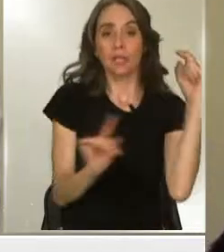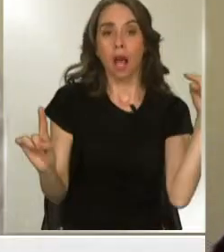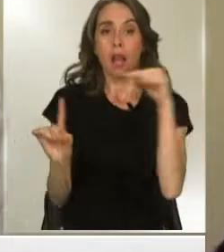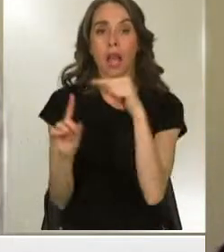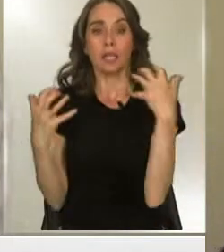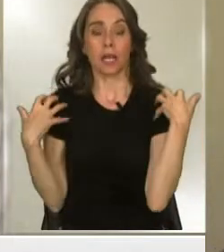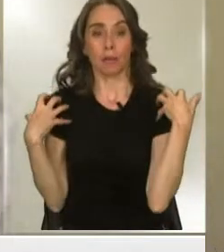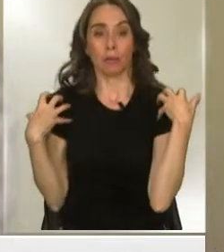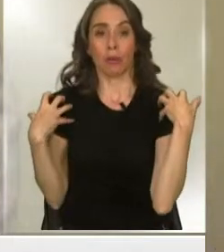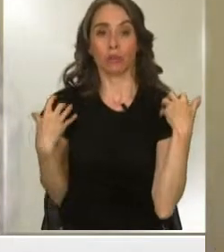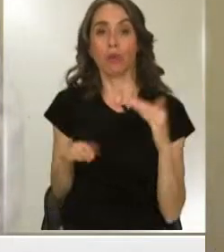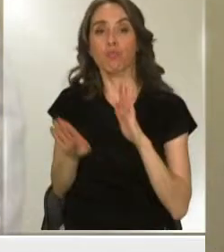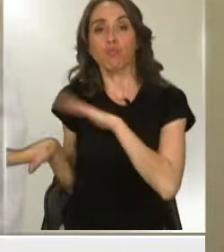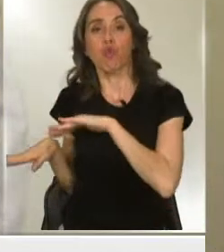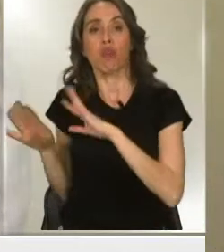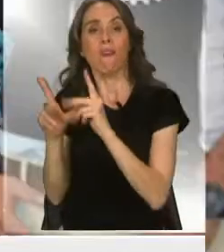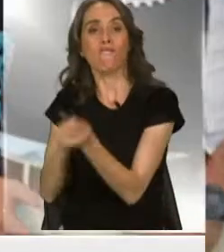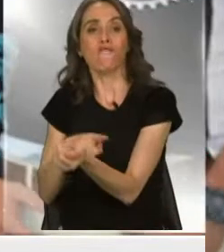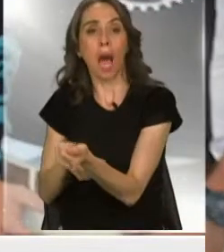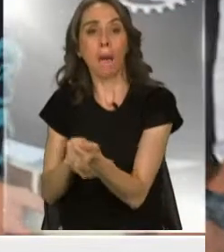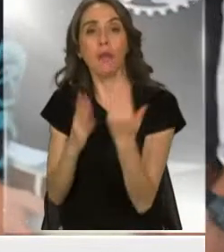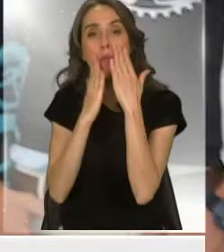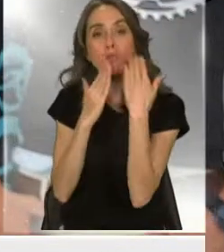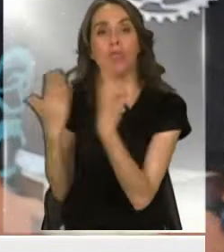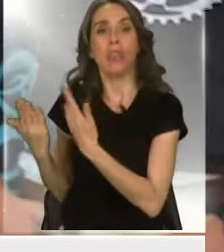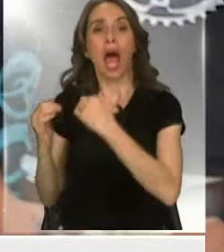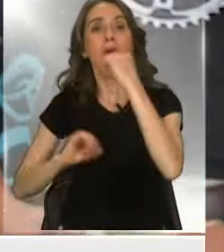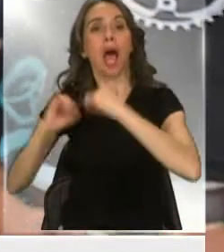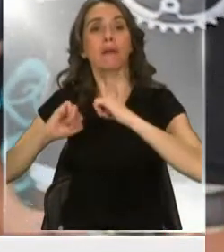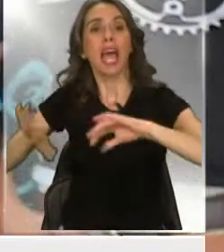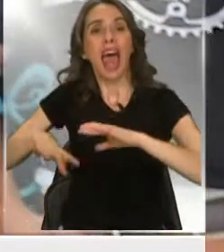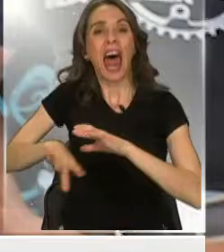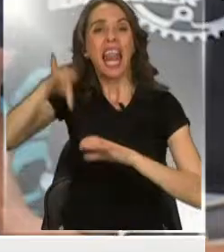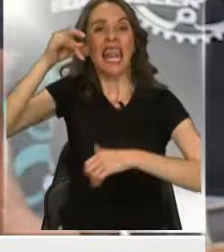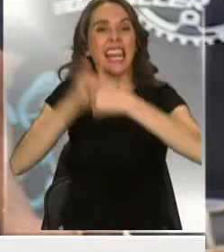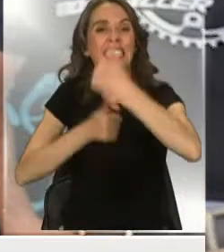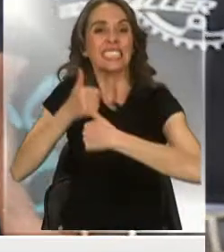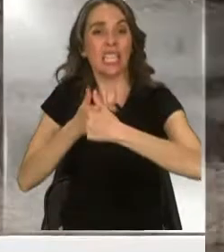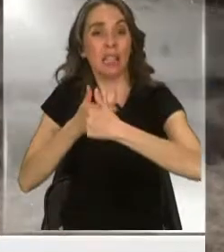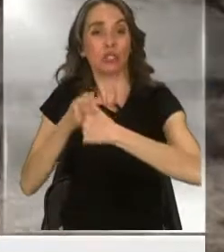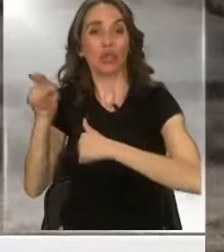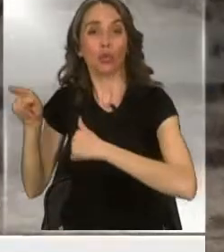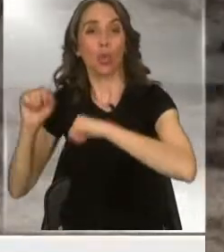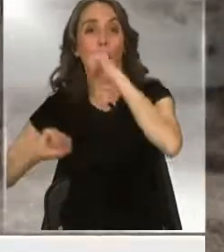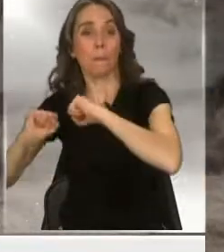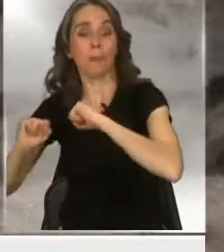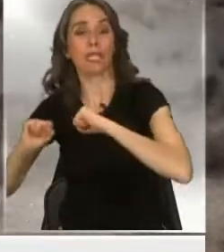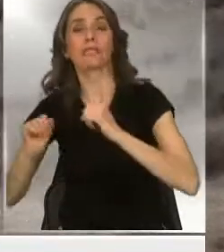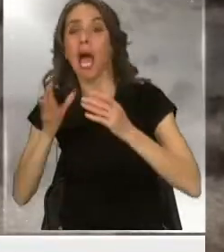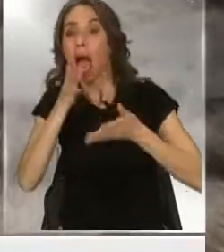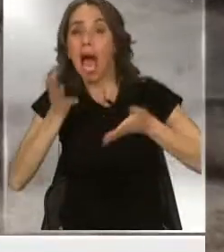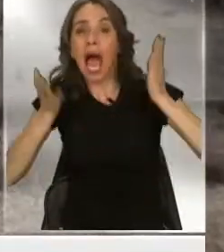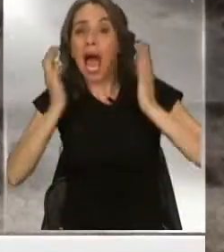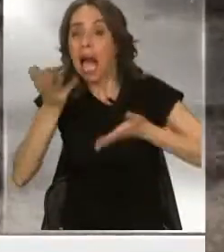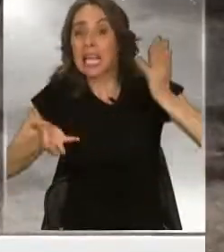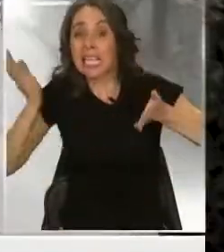beneficiar a familiares con licitaciones de reparto de agua a través de camiones aljibes.